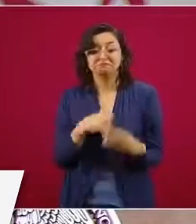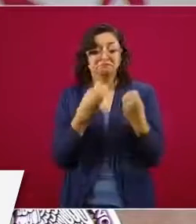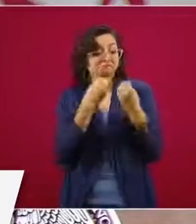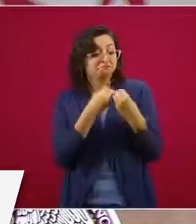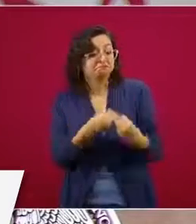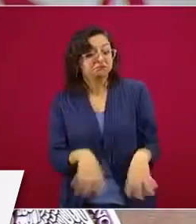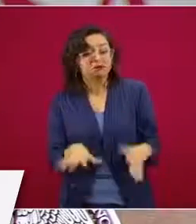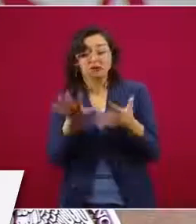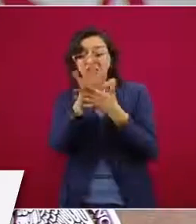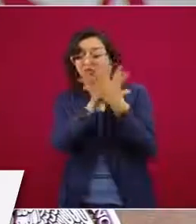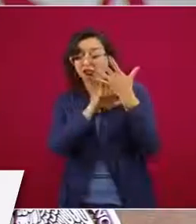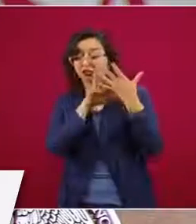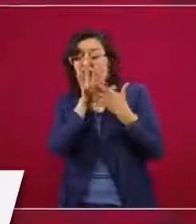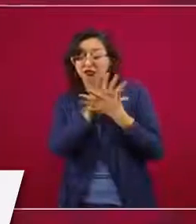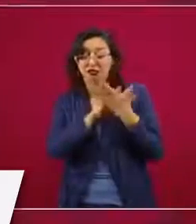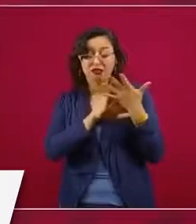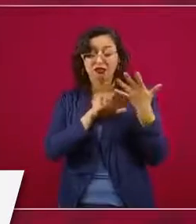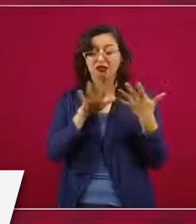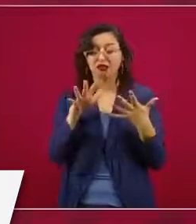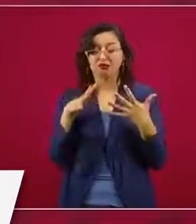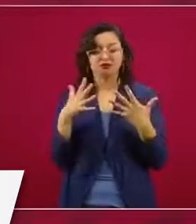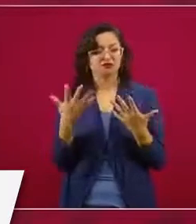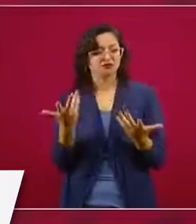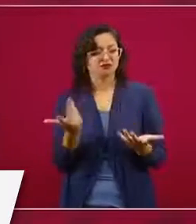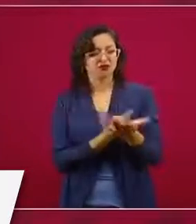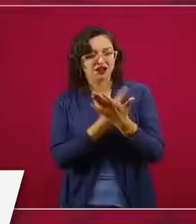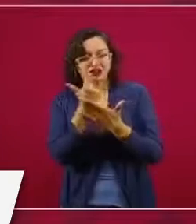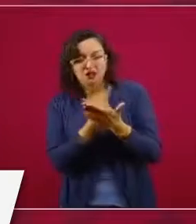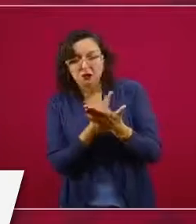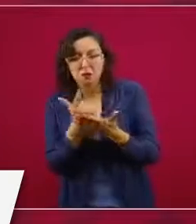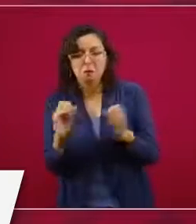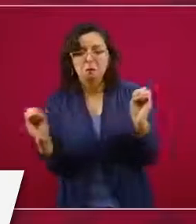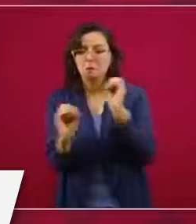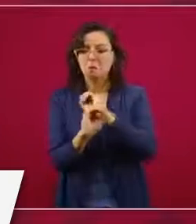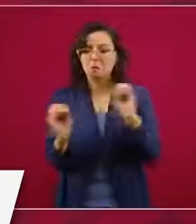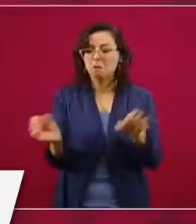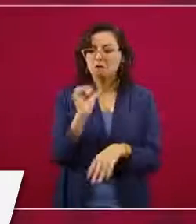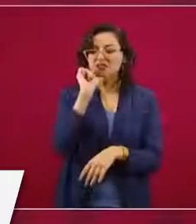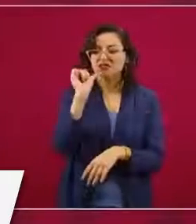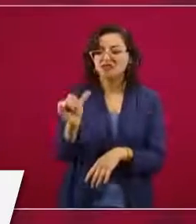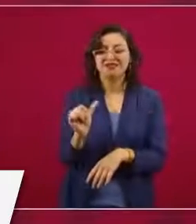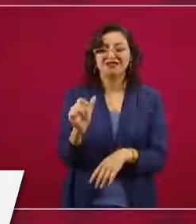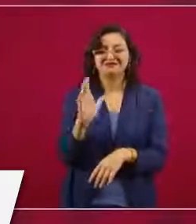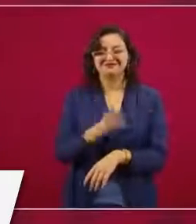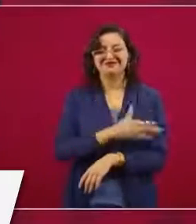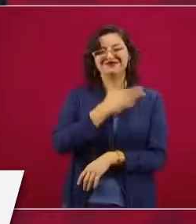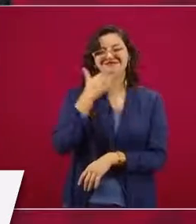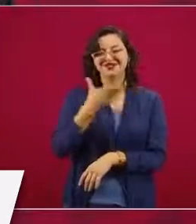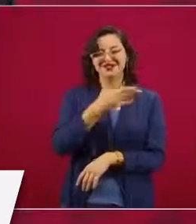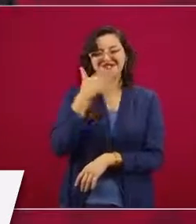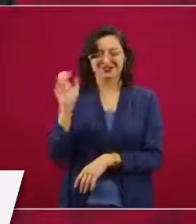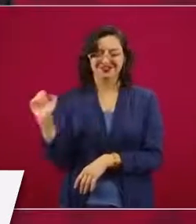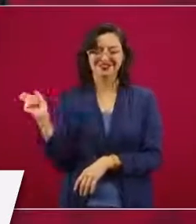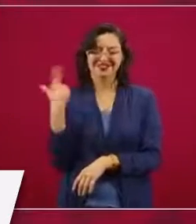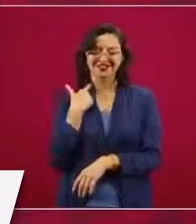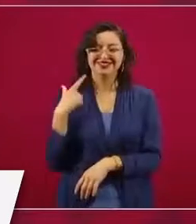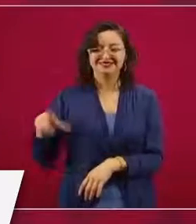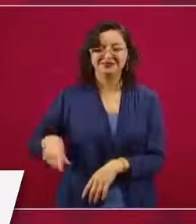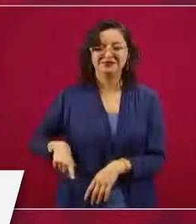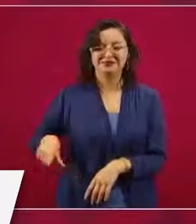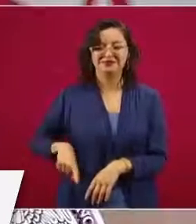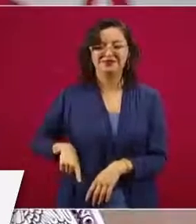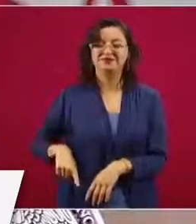Eso ya pasó, eso tiene que ver con